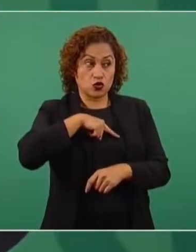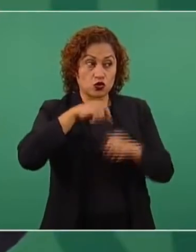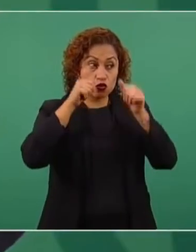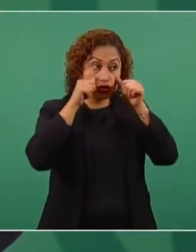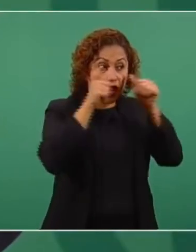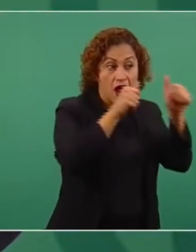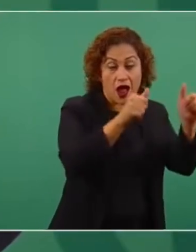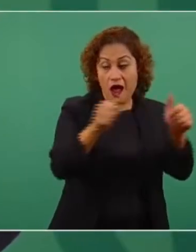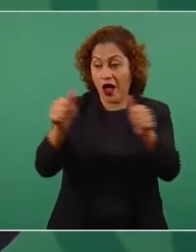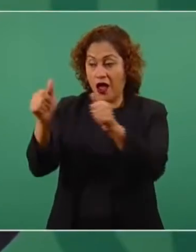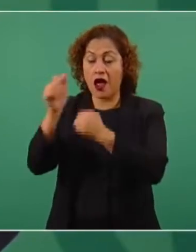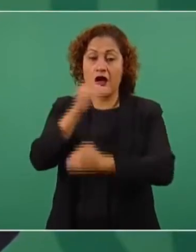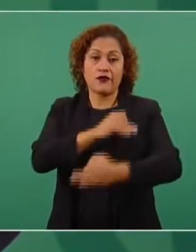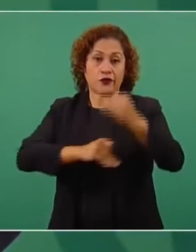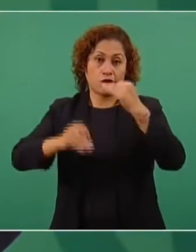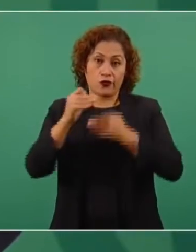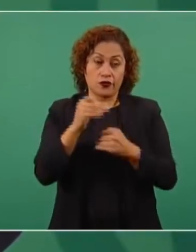para ricos y para pobres